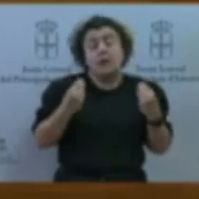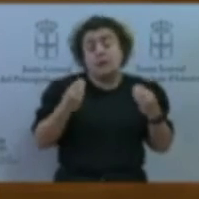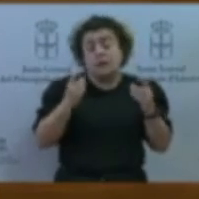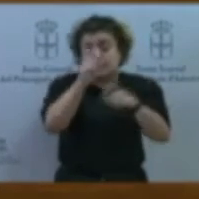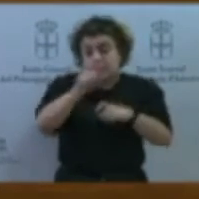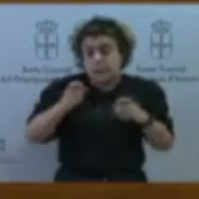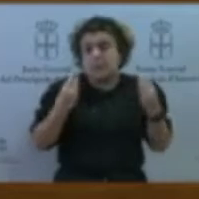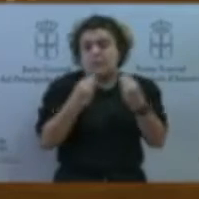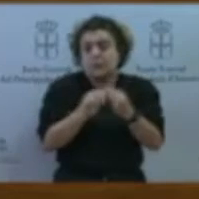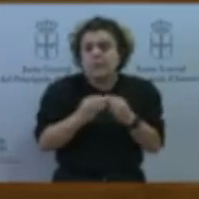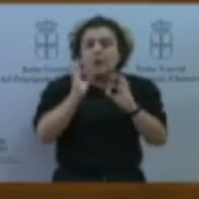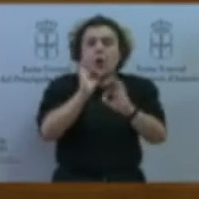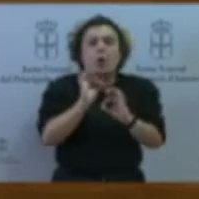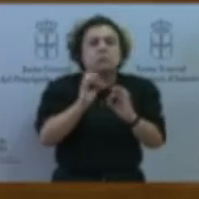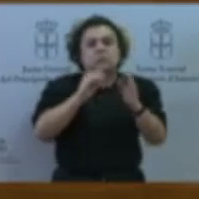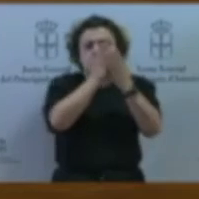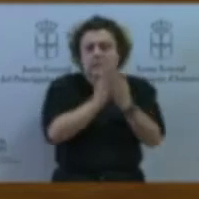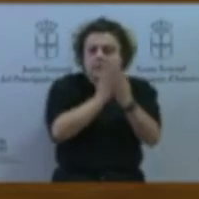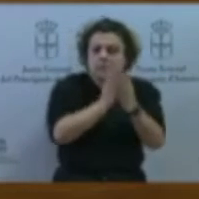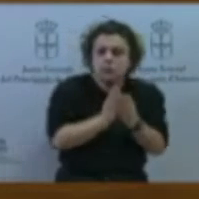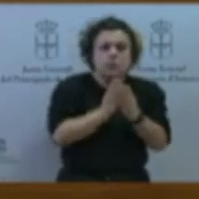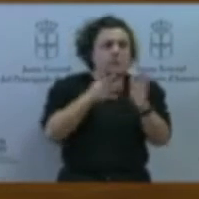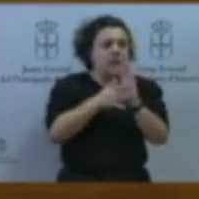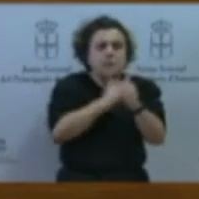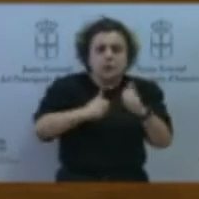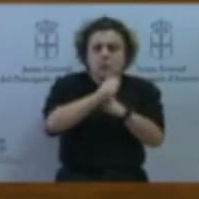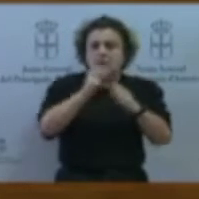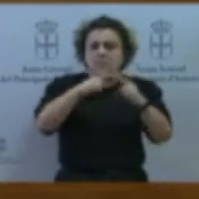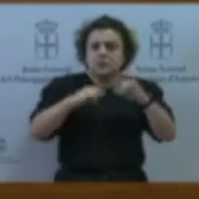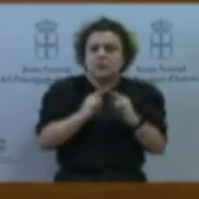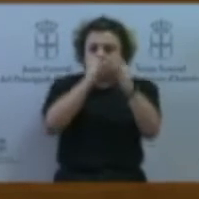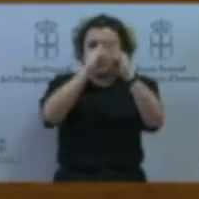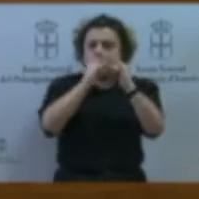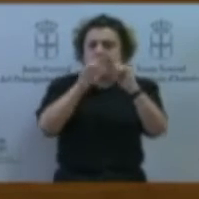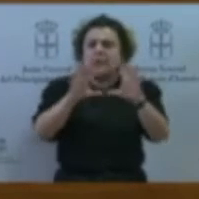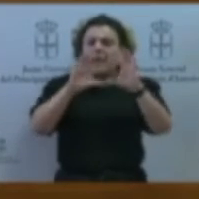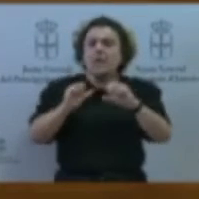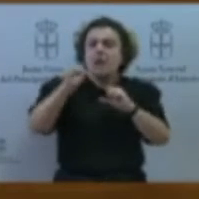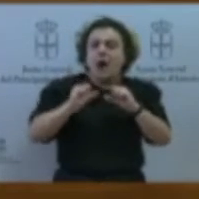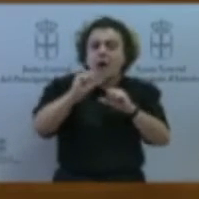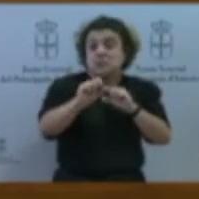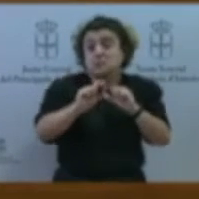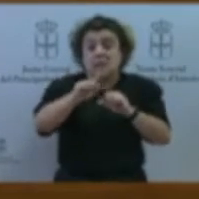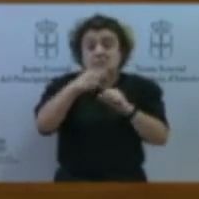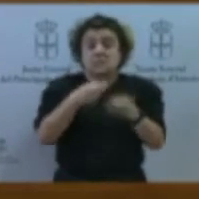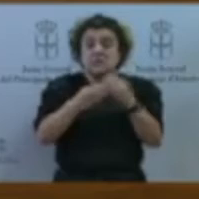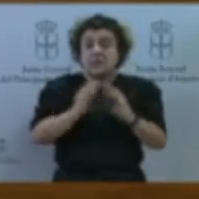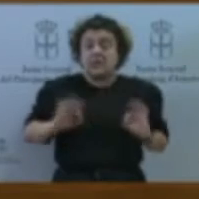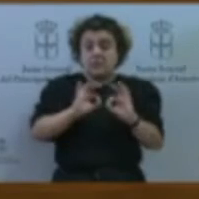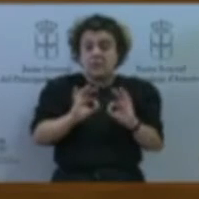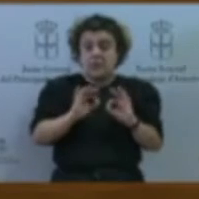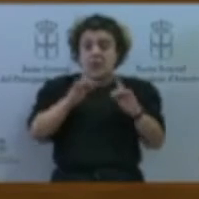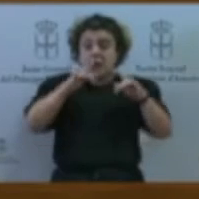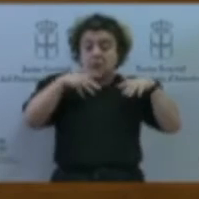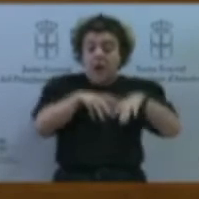todas las prioridades de infraestructuras para la próxima década y luego no hacer nada. Y luego hay un argallo, se corta y la gente se queda esperando y afecta la actividad